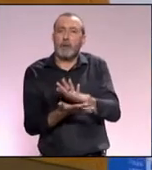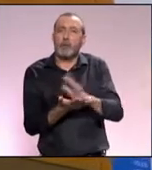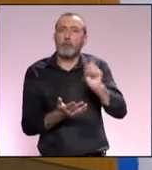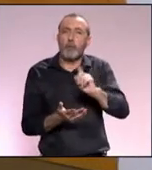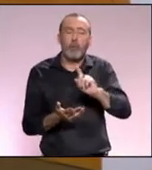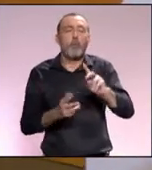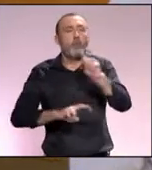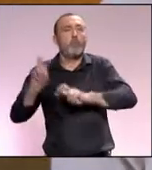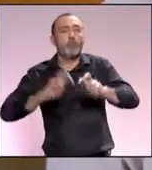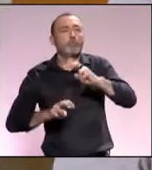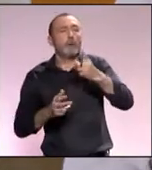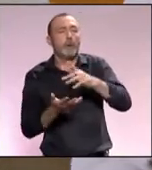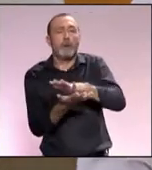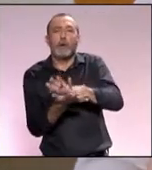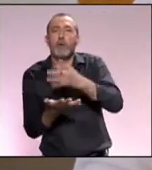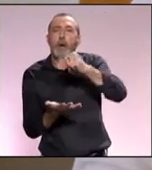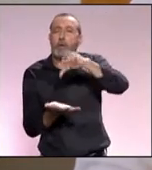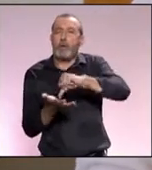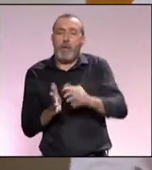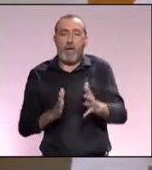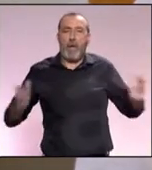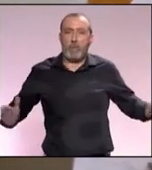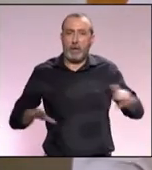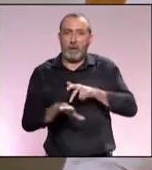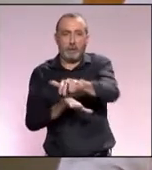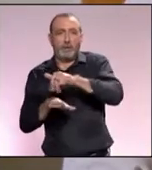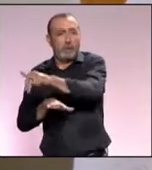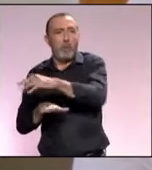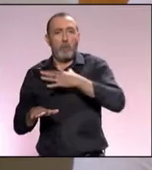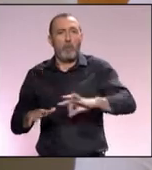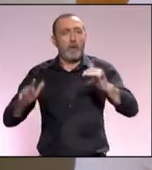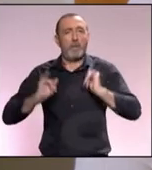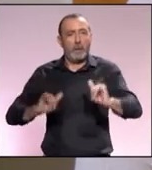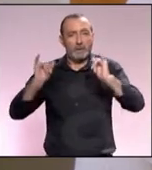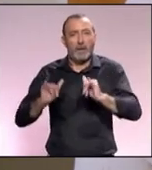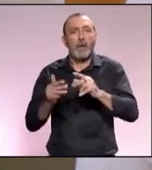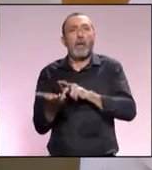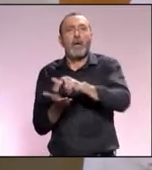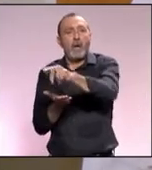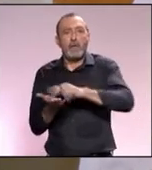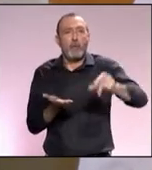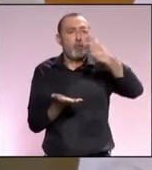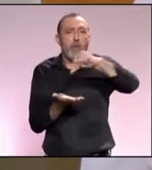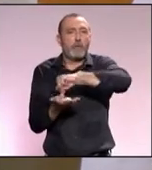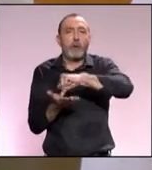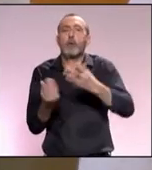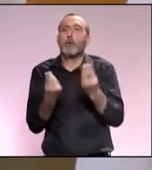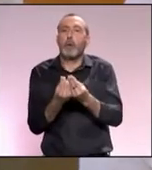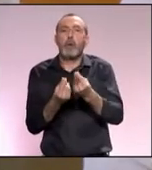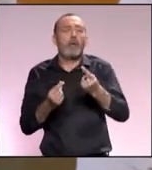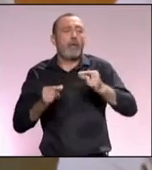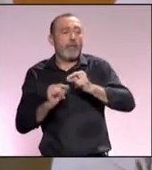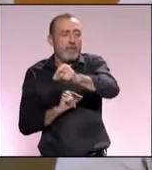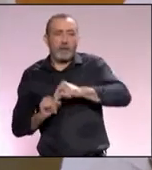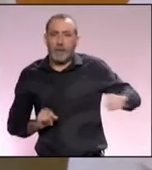tranquilidad de tener una ciudad ampliamente peatonal que permite que puedas recorrerla con